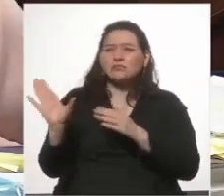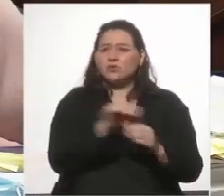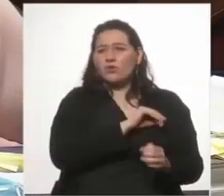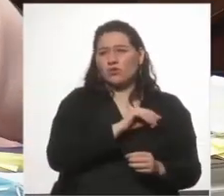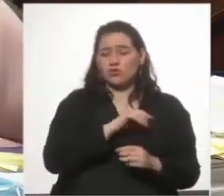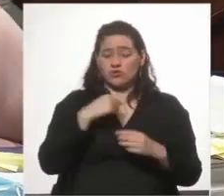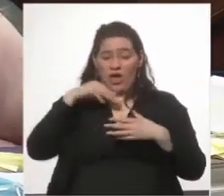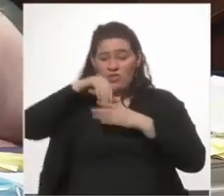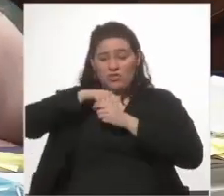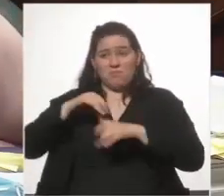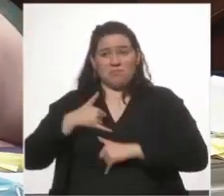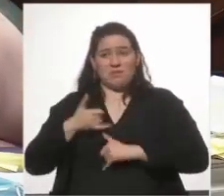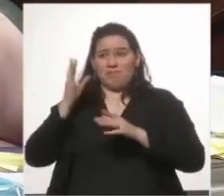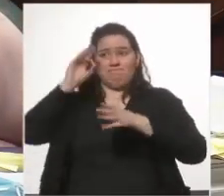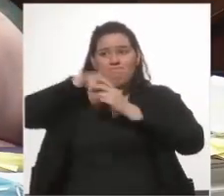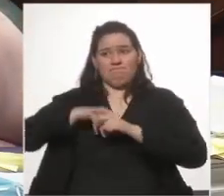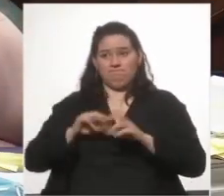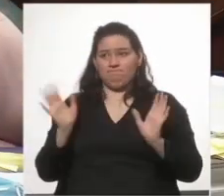interna militar no me meto